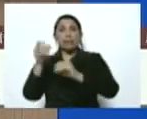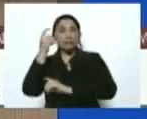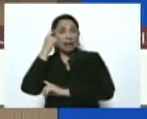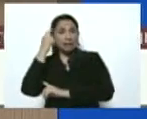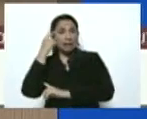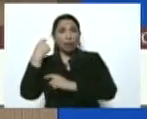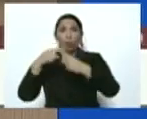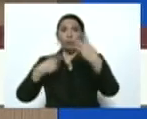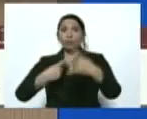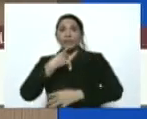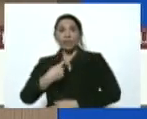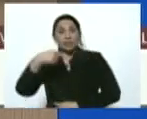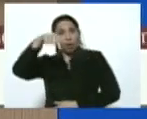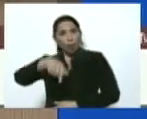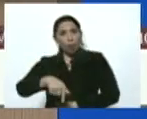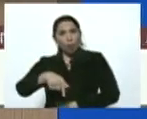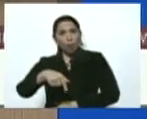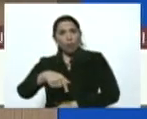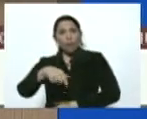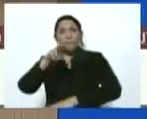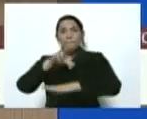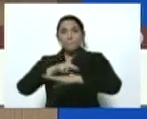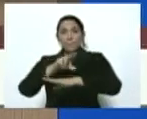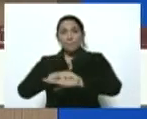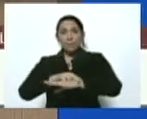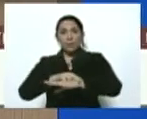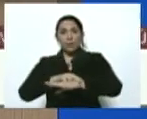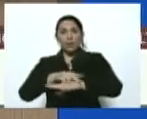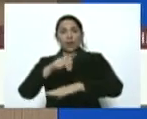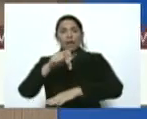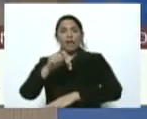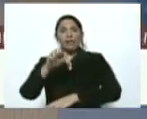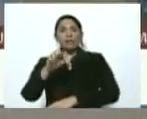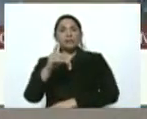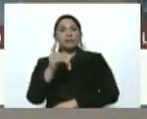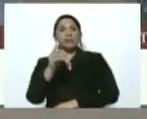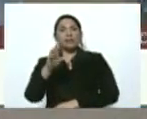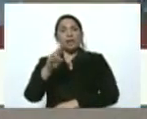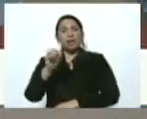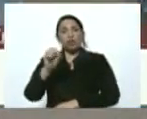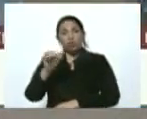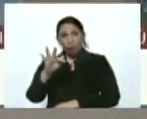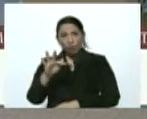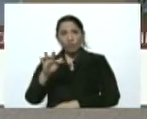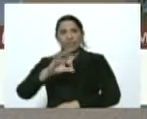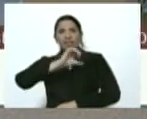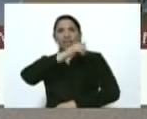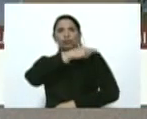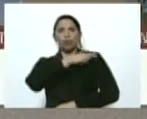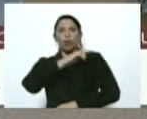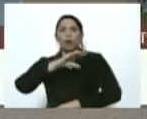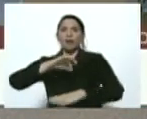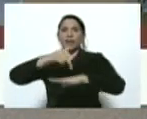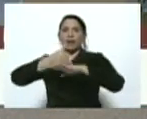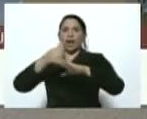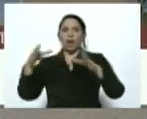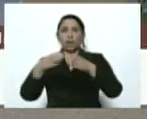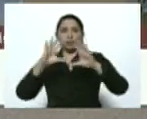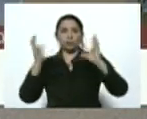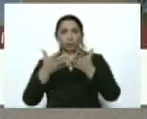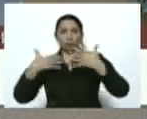decía hoy el doctor Tedros Adhanom director general de la OMS es que este es un virus que